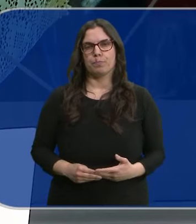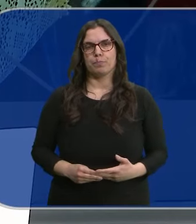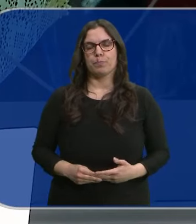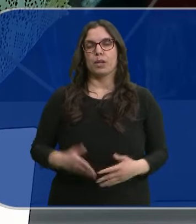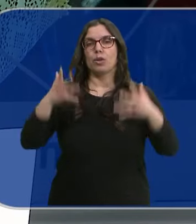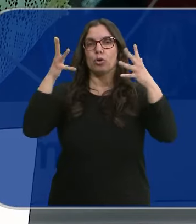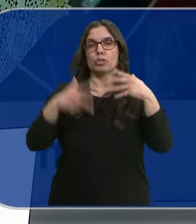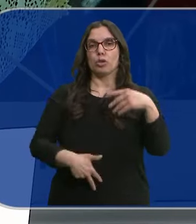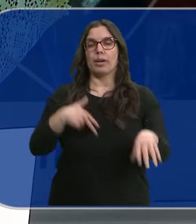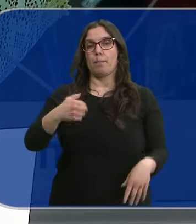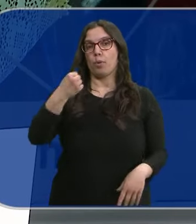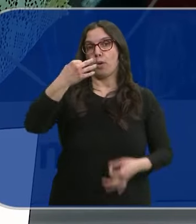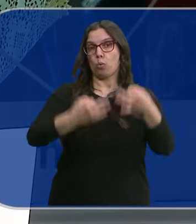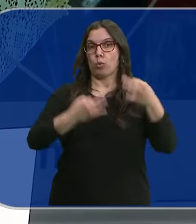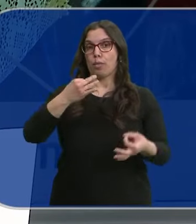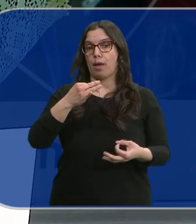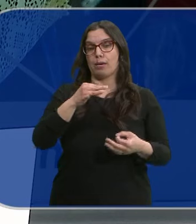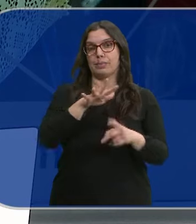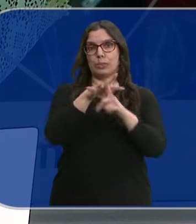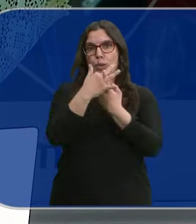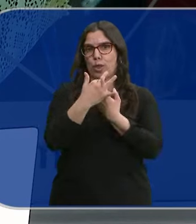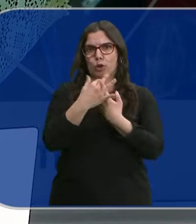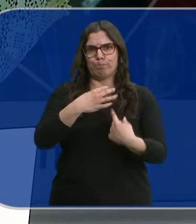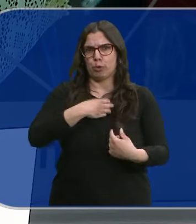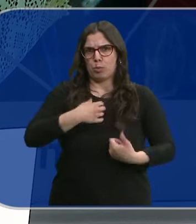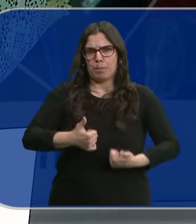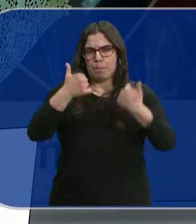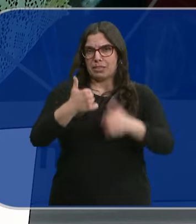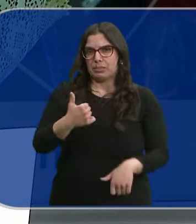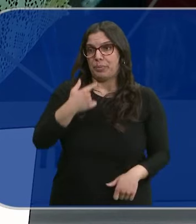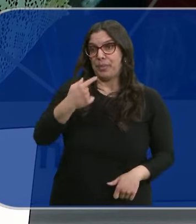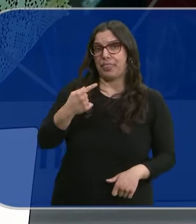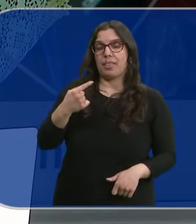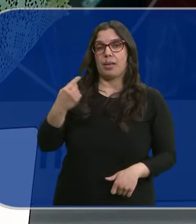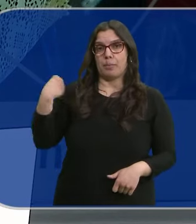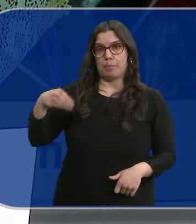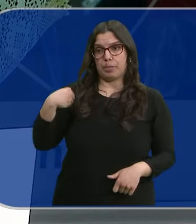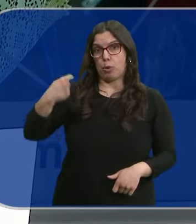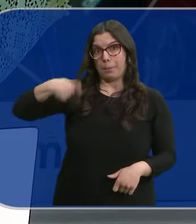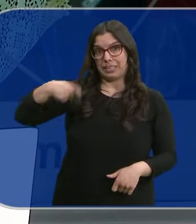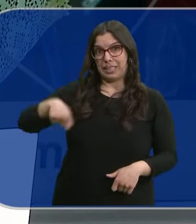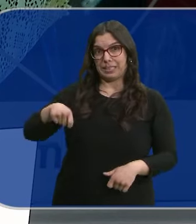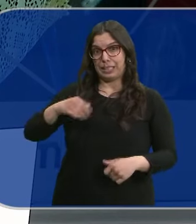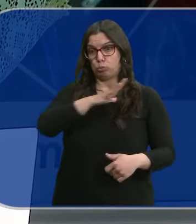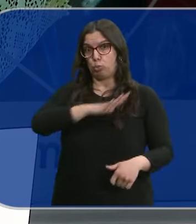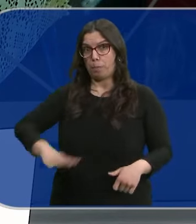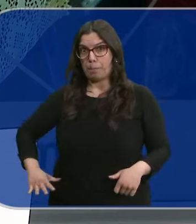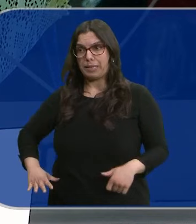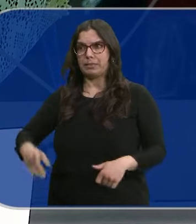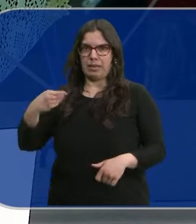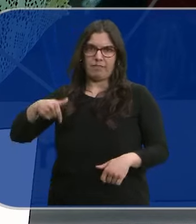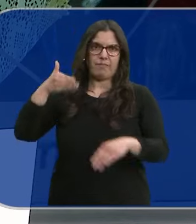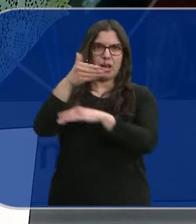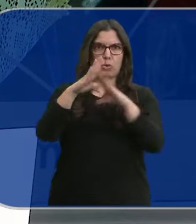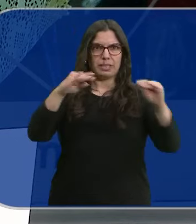El Consejo General del Poder Judicial vive una situación insoportable. Así lo ha asegurado en la Universidad de Salamanca su presidente suplente, Vicente